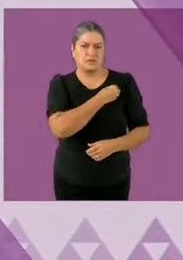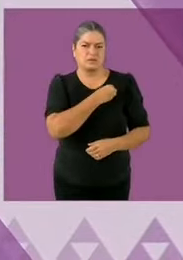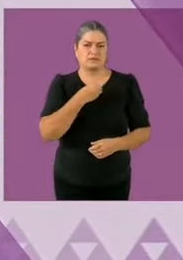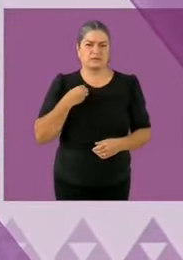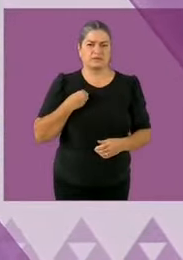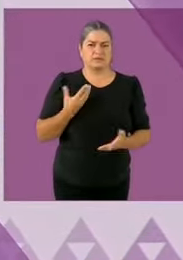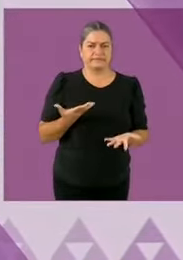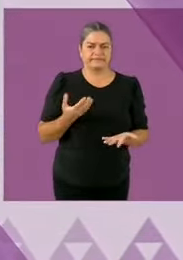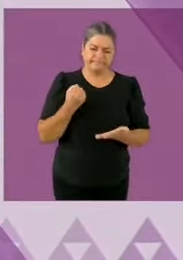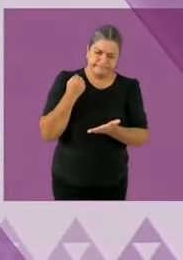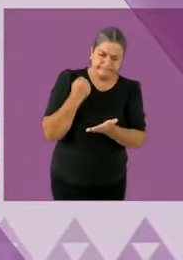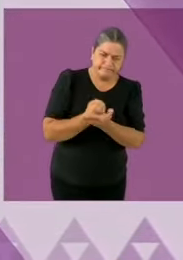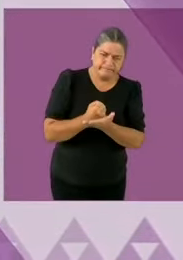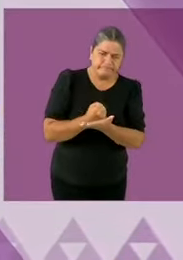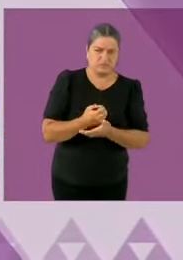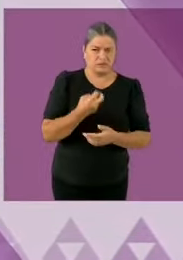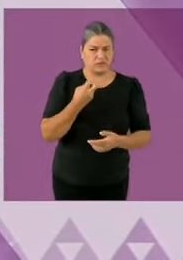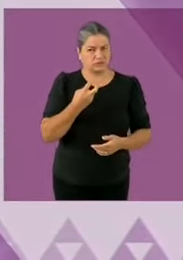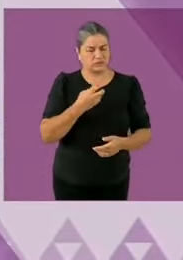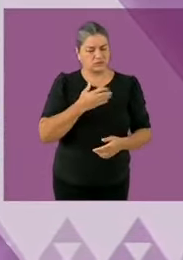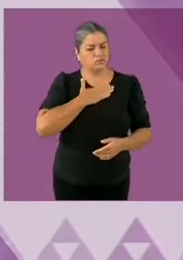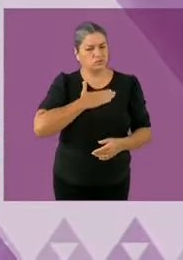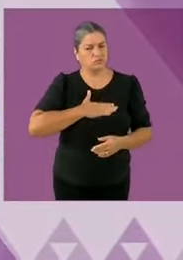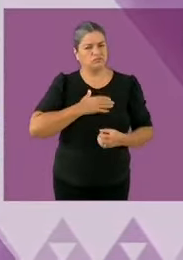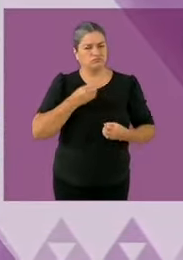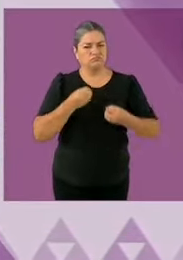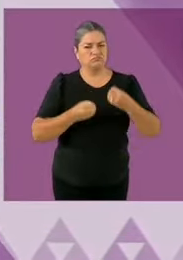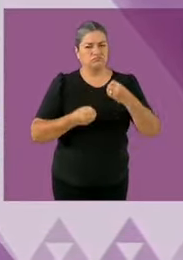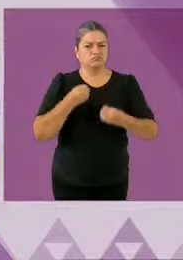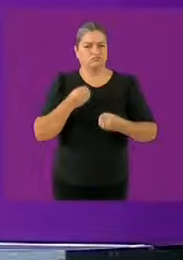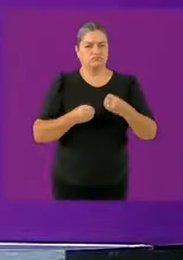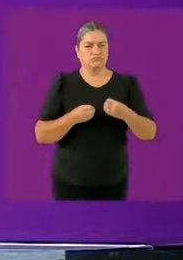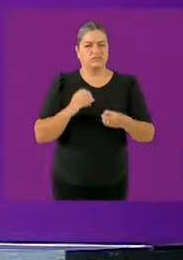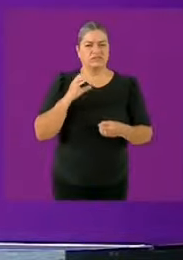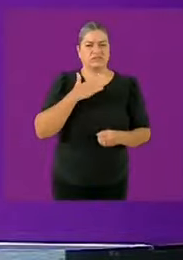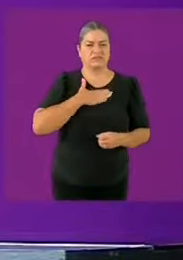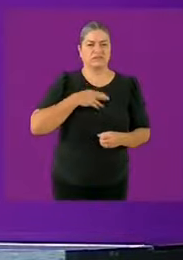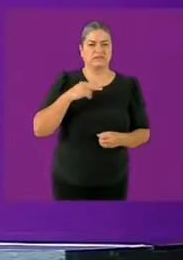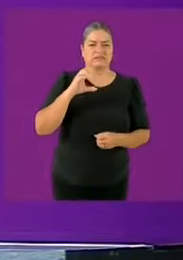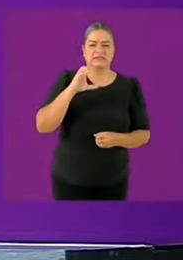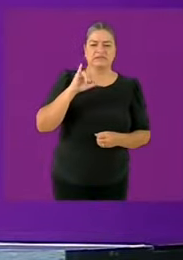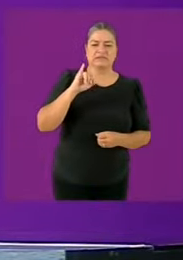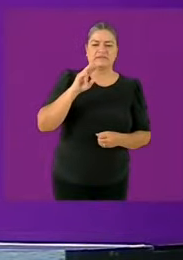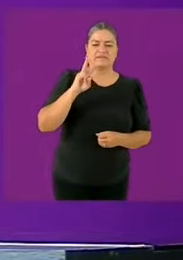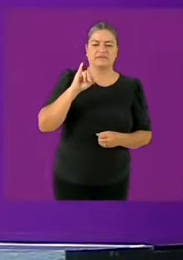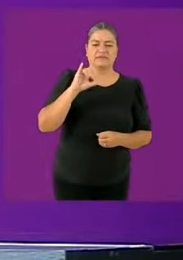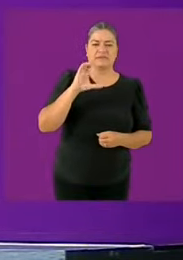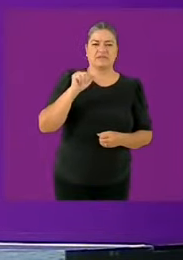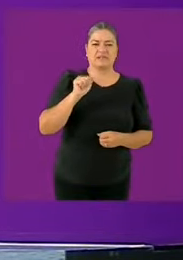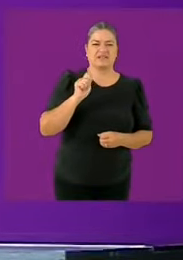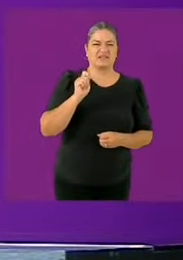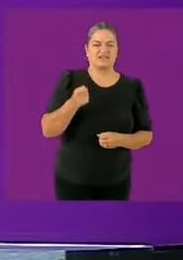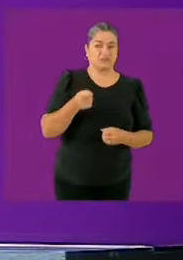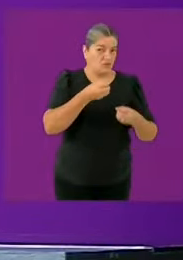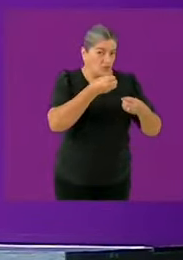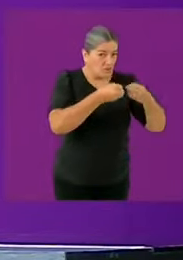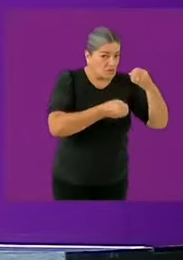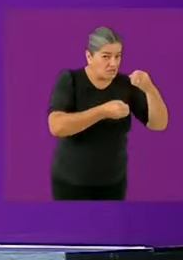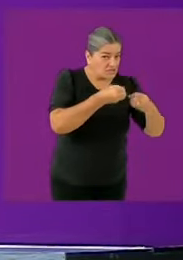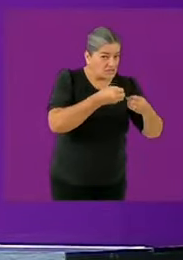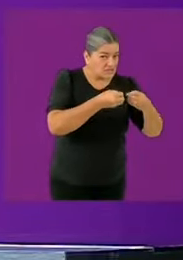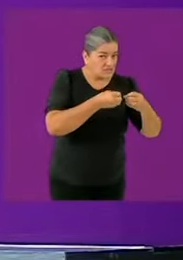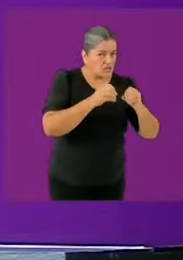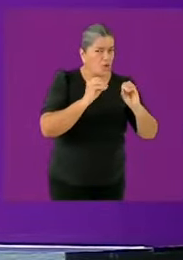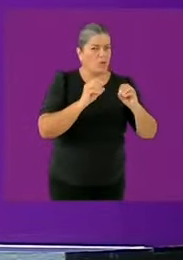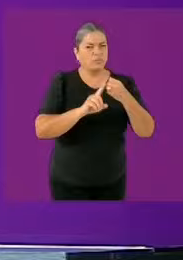para hacerlo más rápido la justicia cívica en qué forma es un problema en tribunales es un problema a veces con